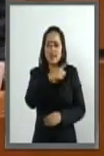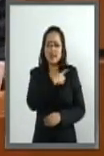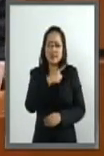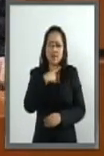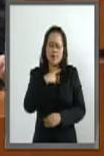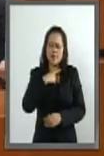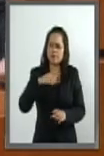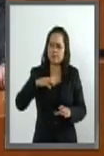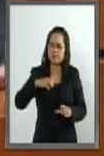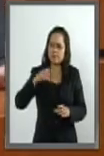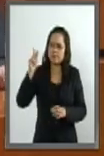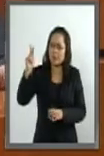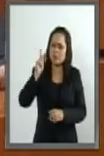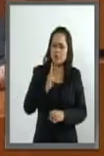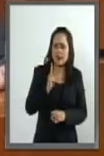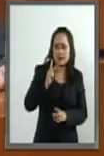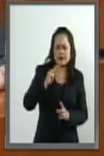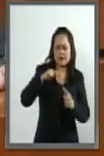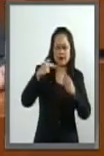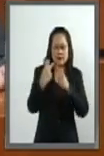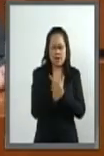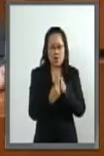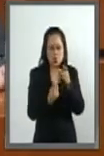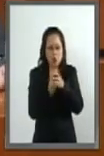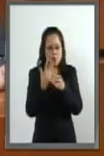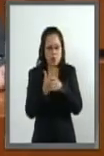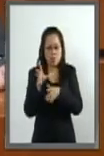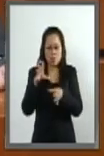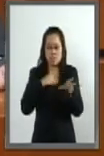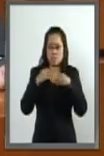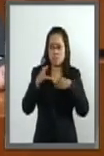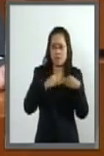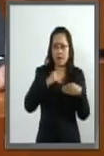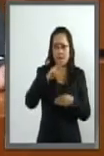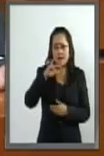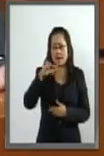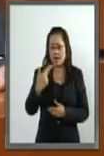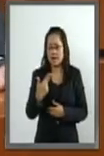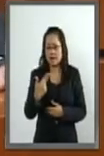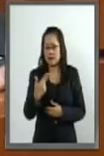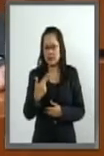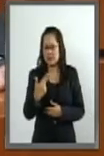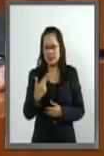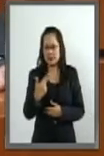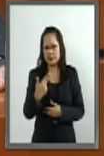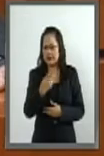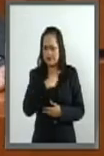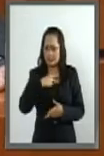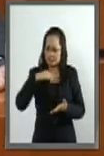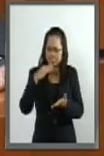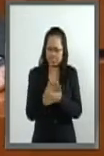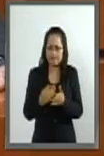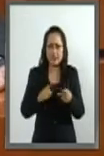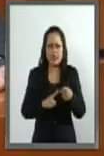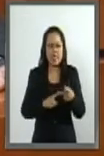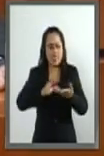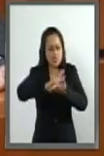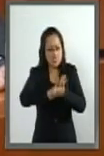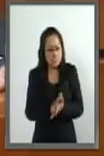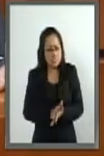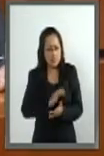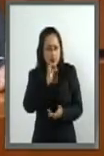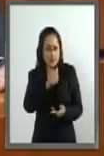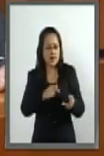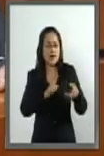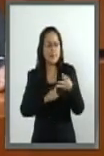compartida de cero nuevas infecciones por VIH, cero discriminación y cero muertes